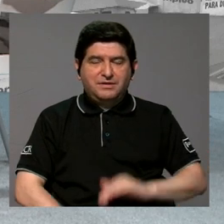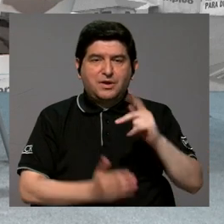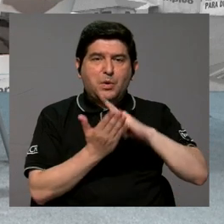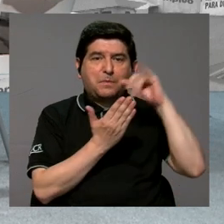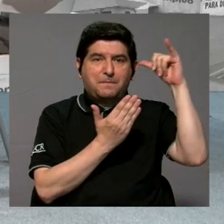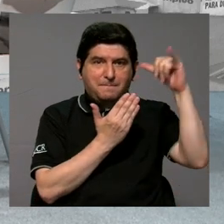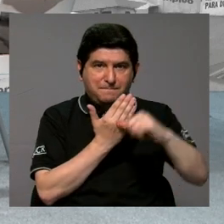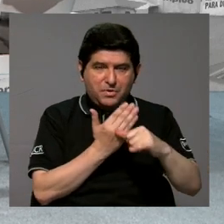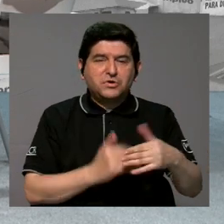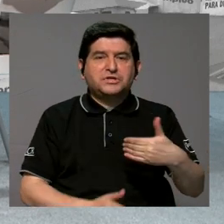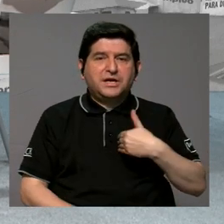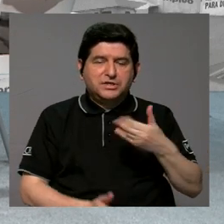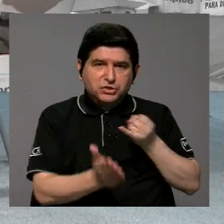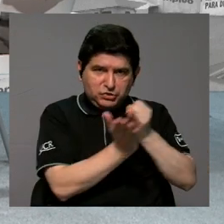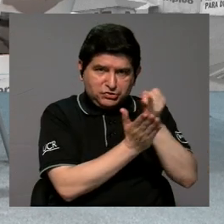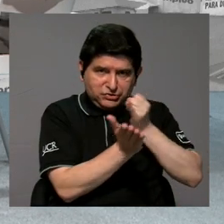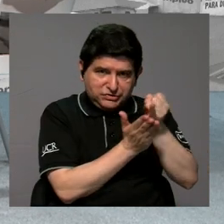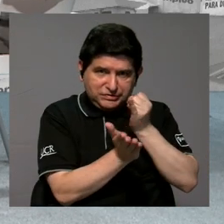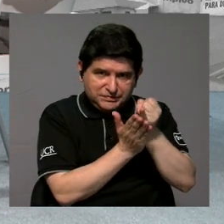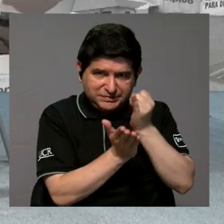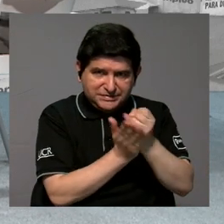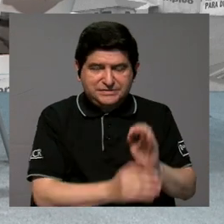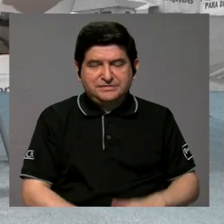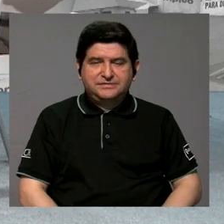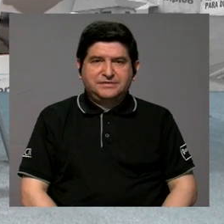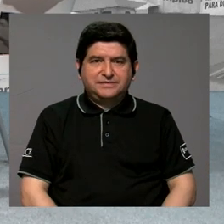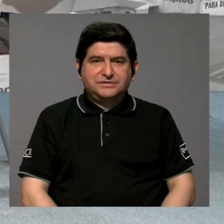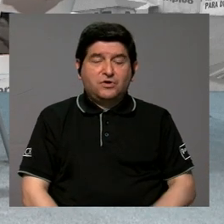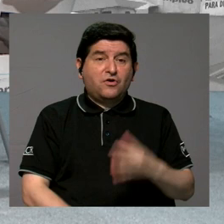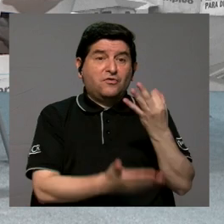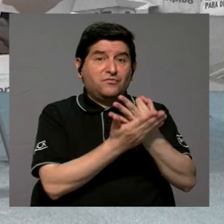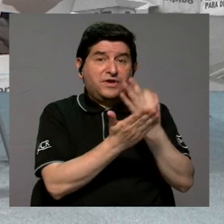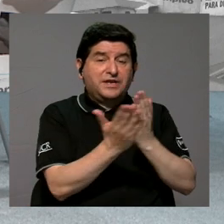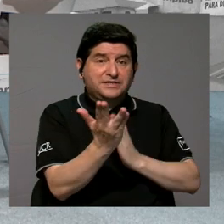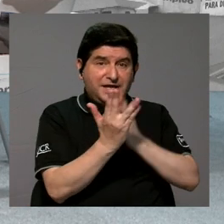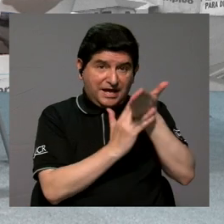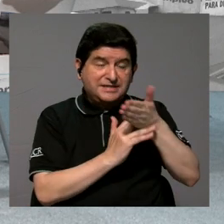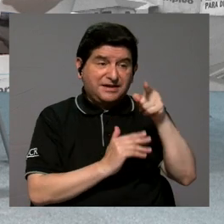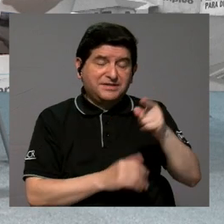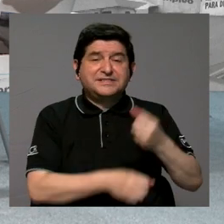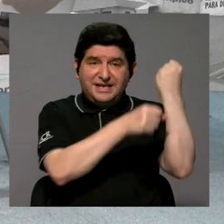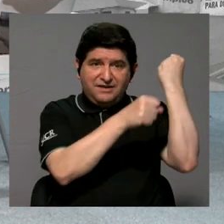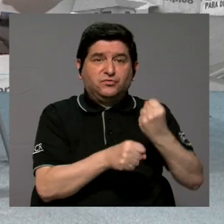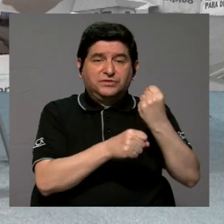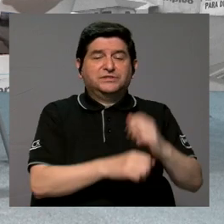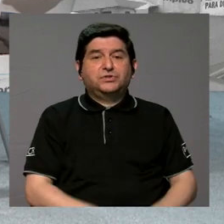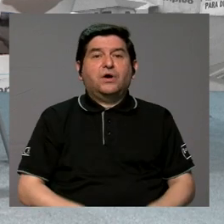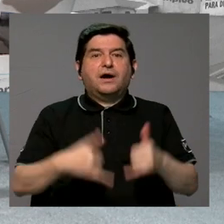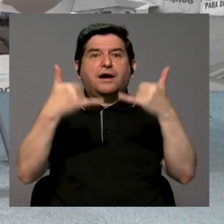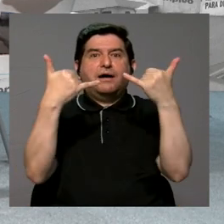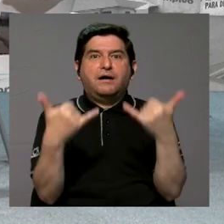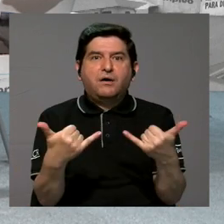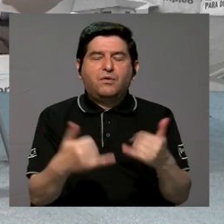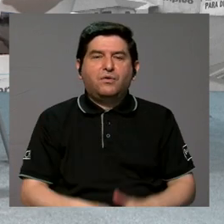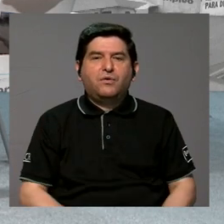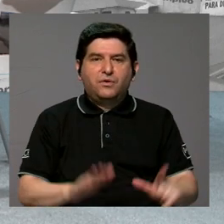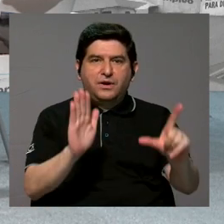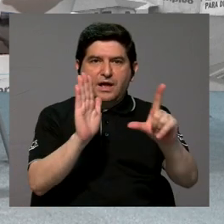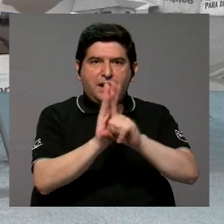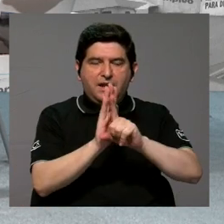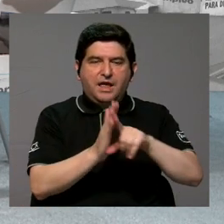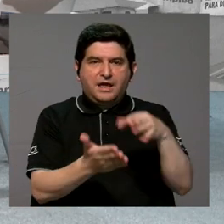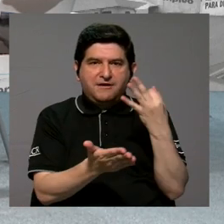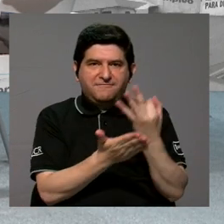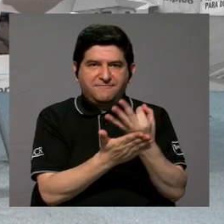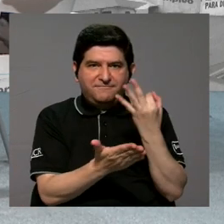los proyectos que podemos tener de investigación que precisamente están financiados a través de Fundebi ahora ya con la ley